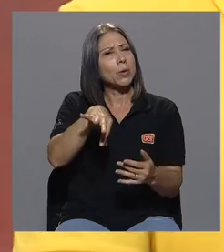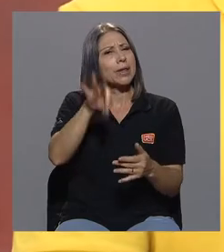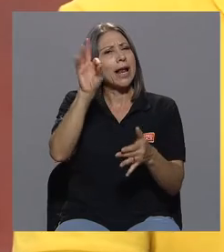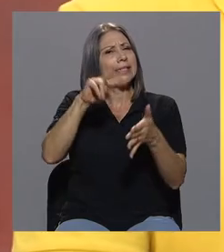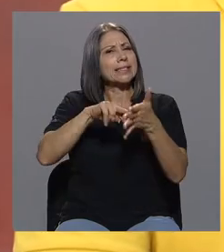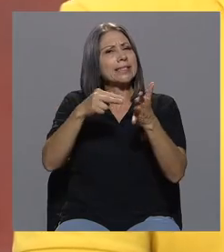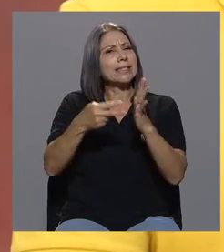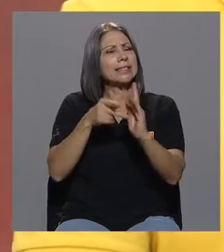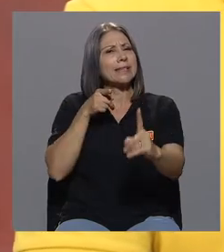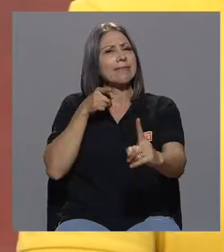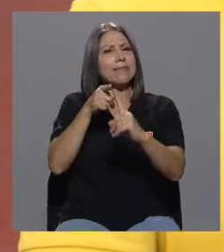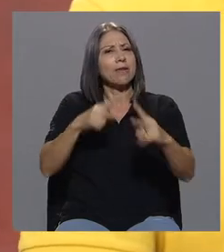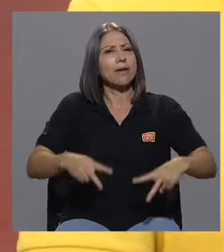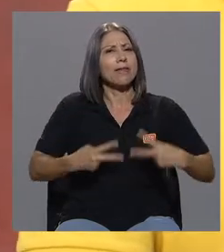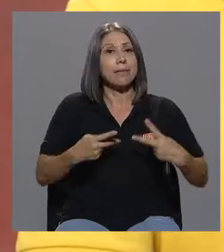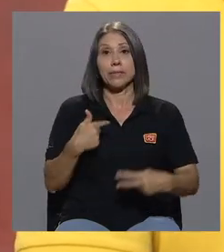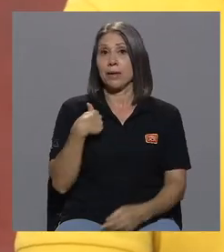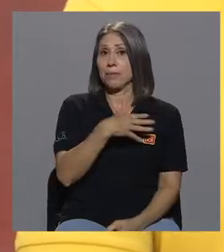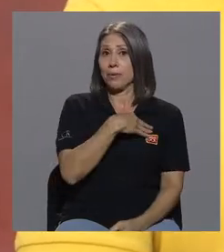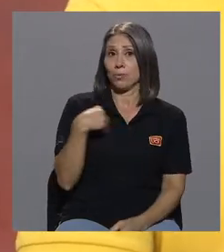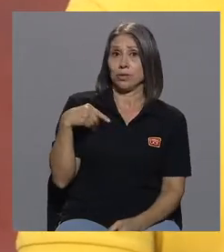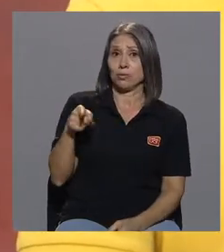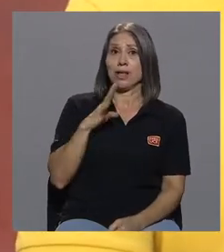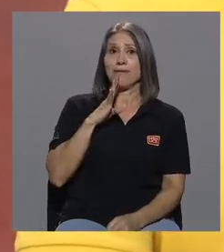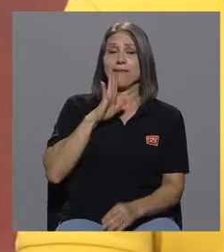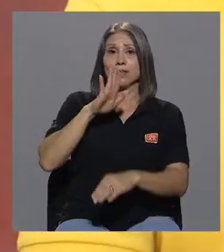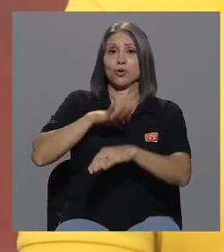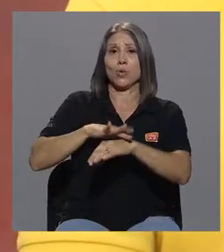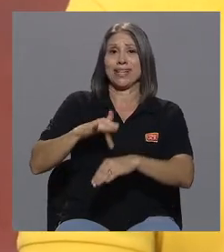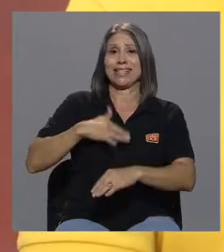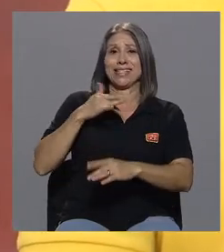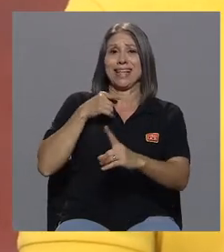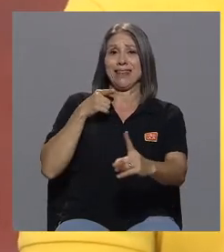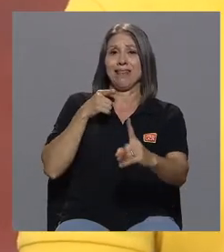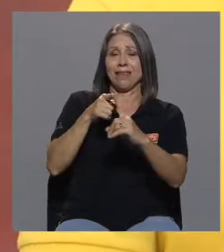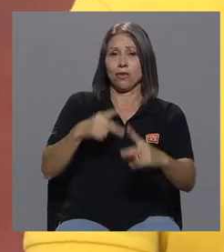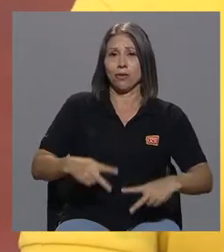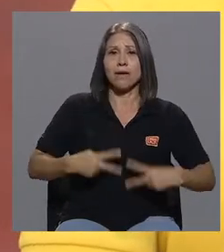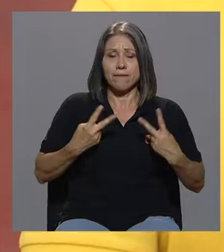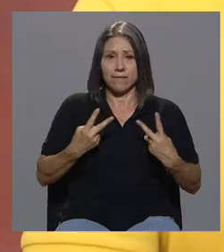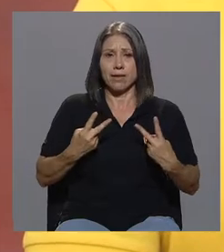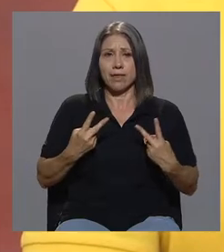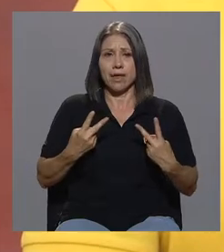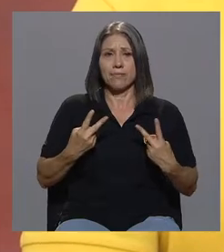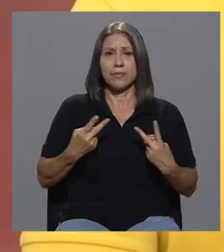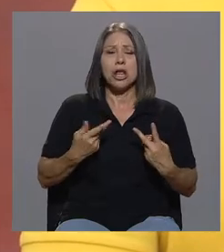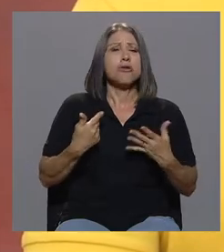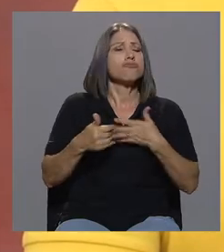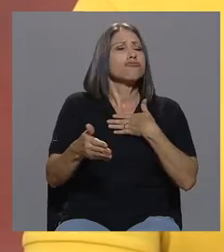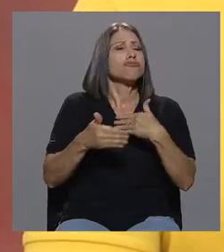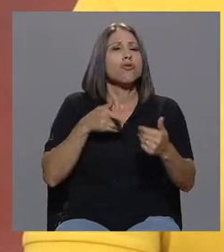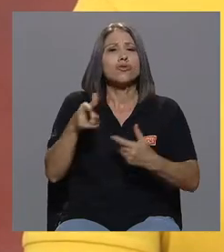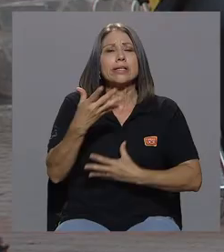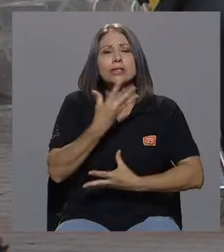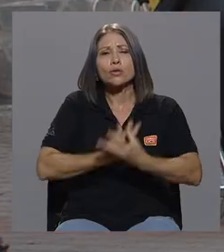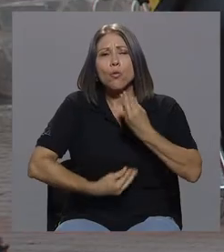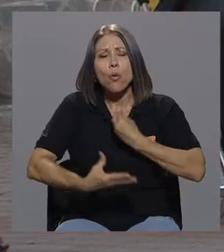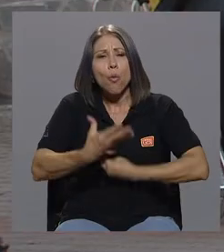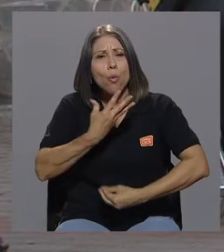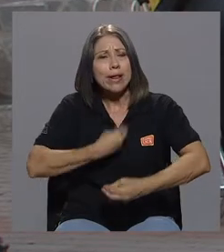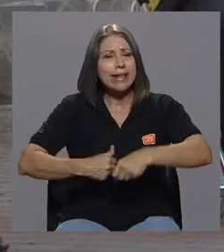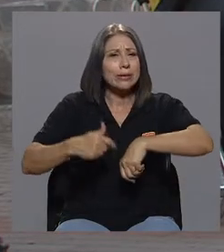mucho, cuando usted hablaba de ese sentido de la vida, cómo, aunque estaba sufriendo una etapa llena de